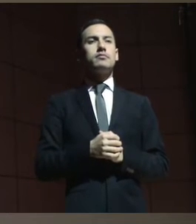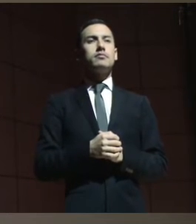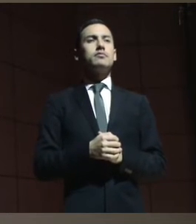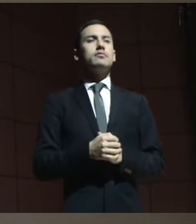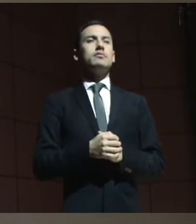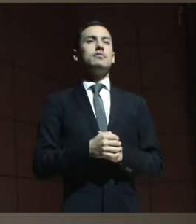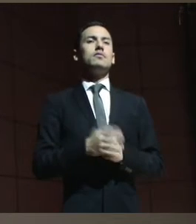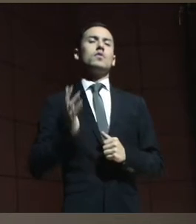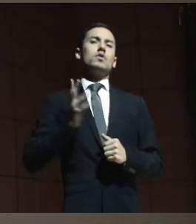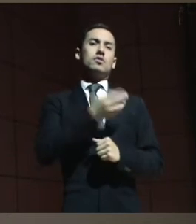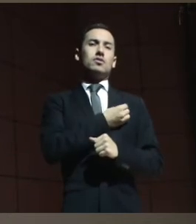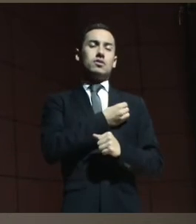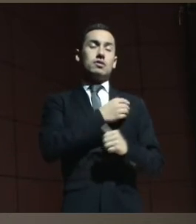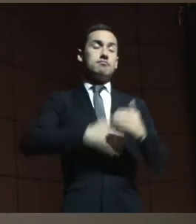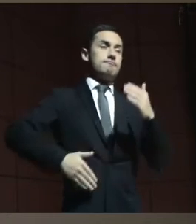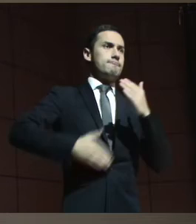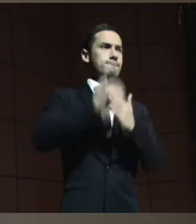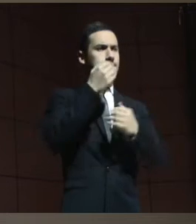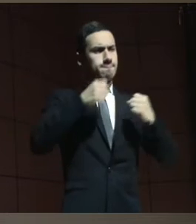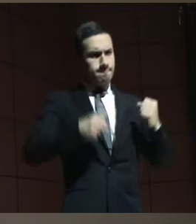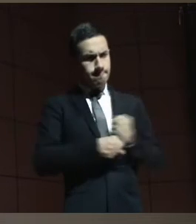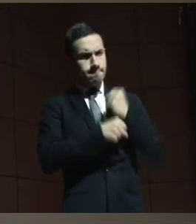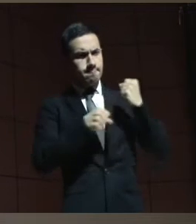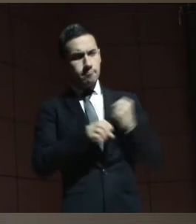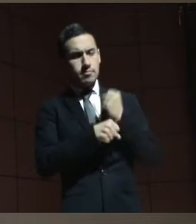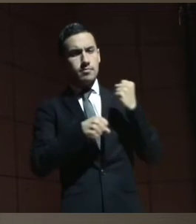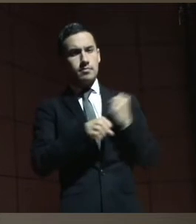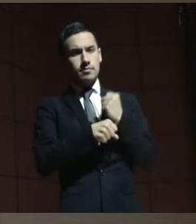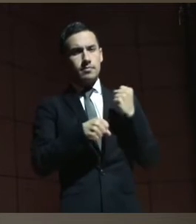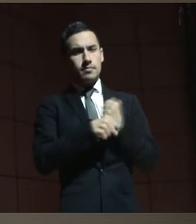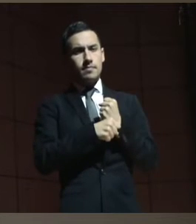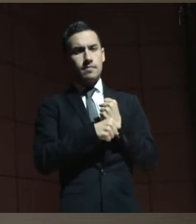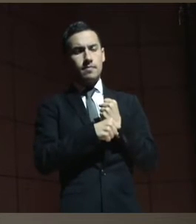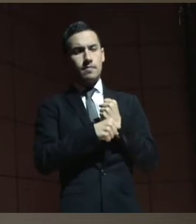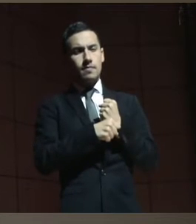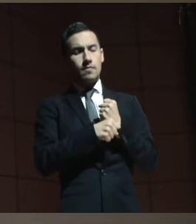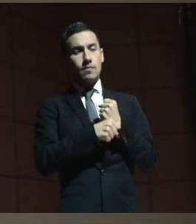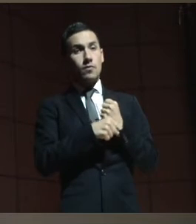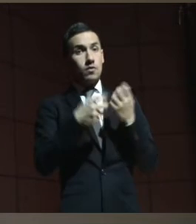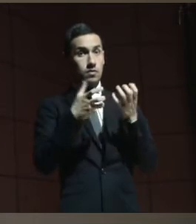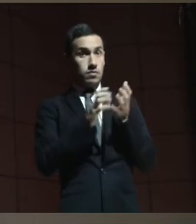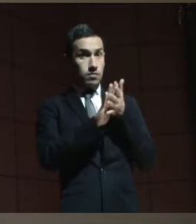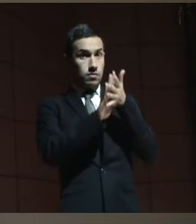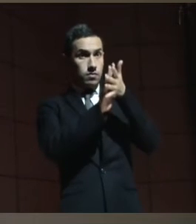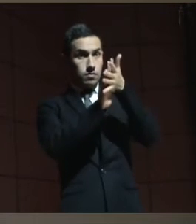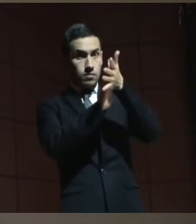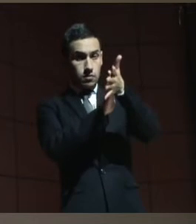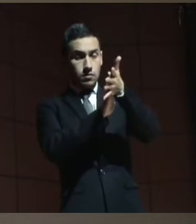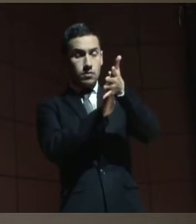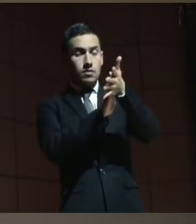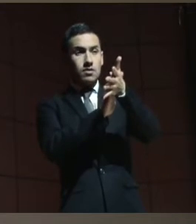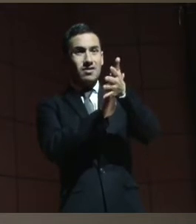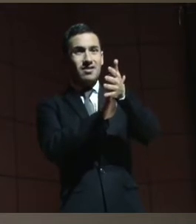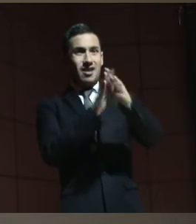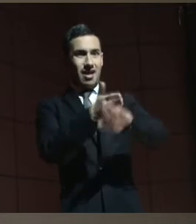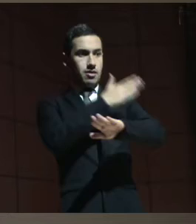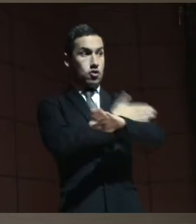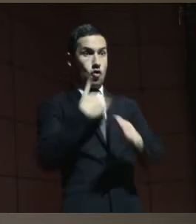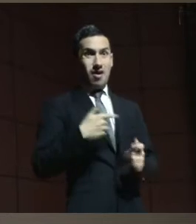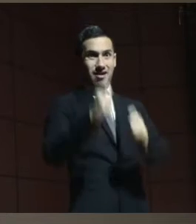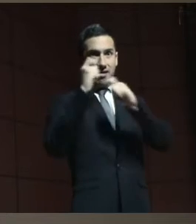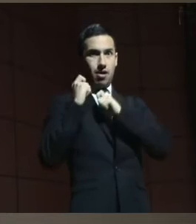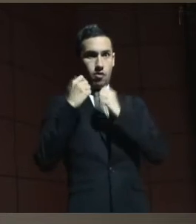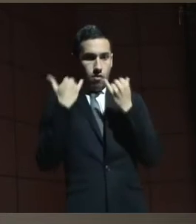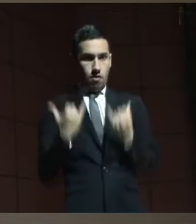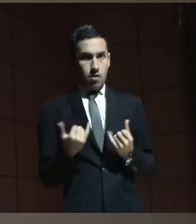empezamos a trabajar, les quiero decir que antes de mi cargo actual,